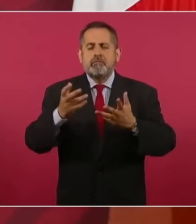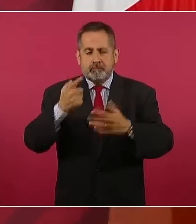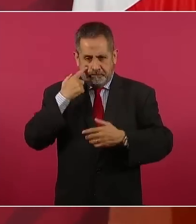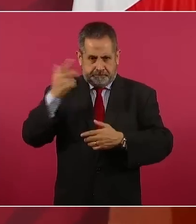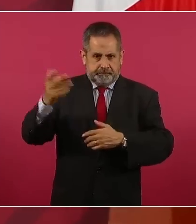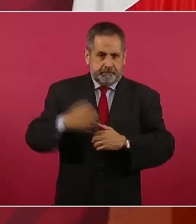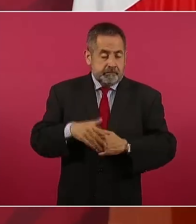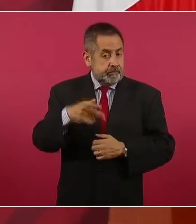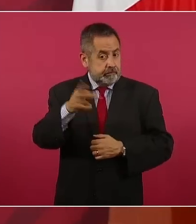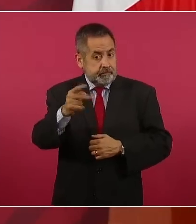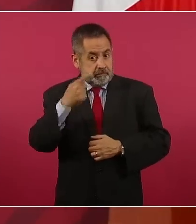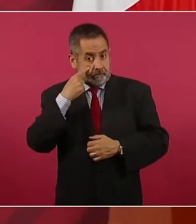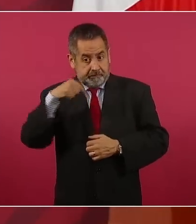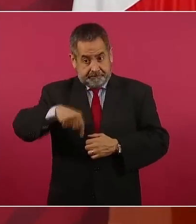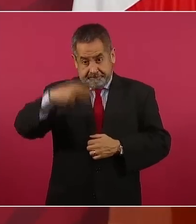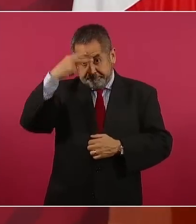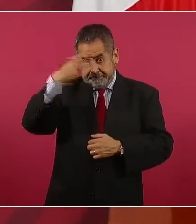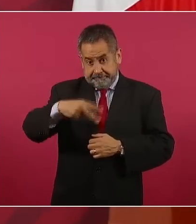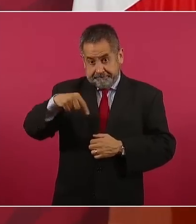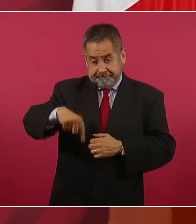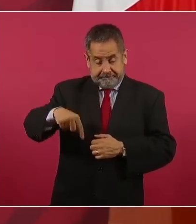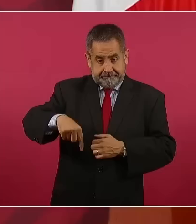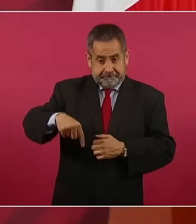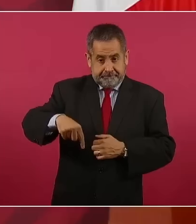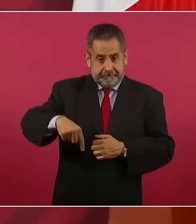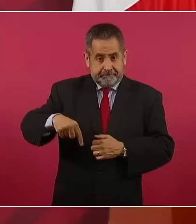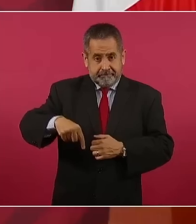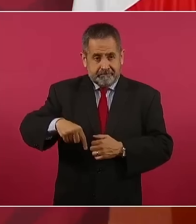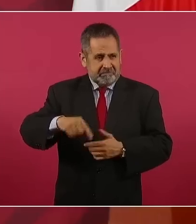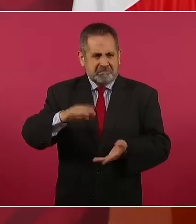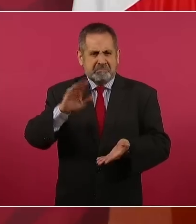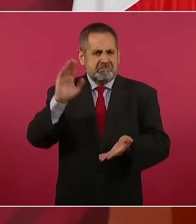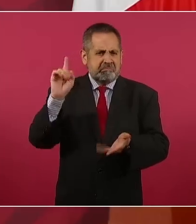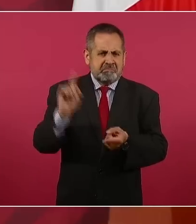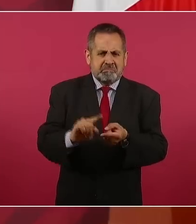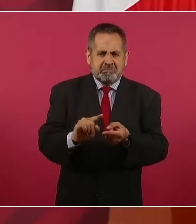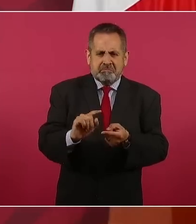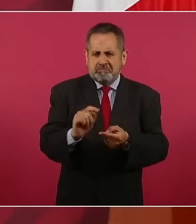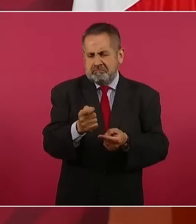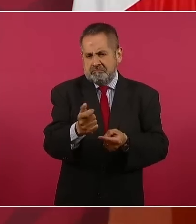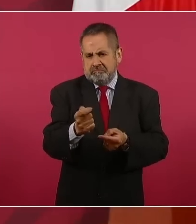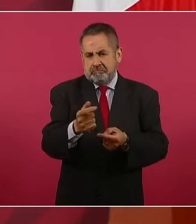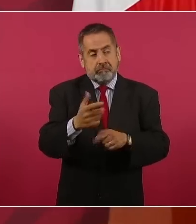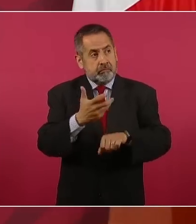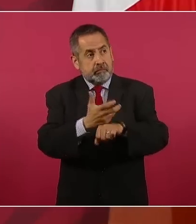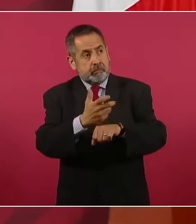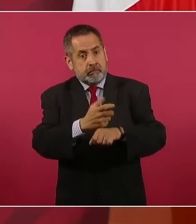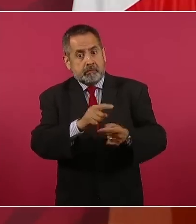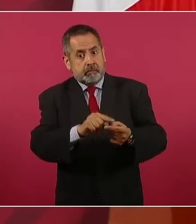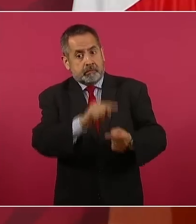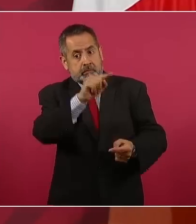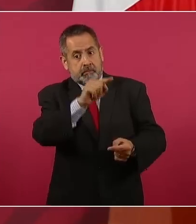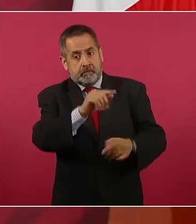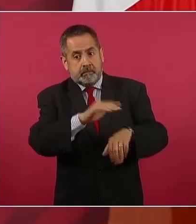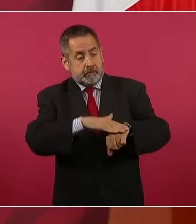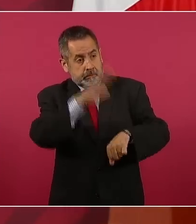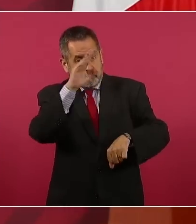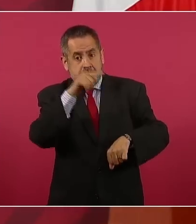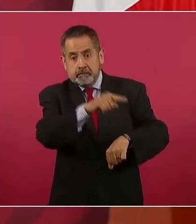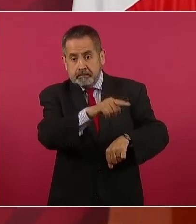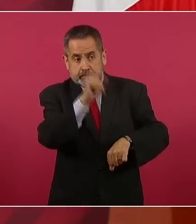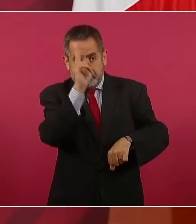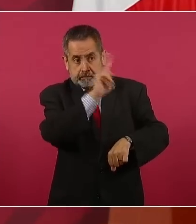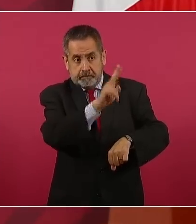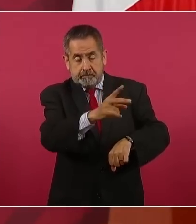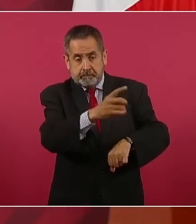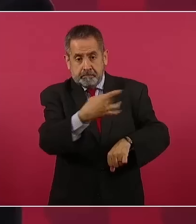que la inflación en México es más baja que en Estados Unidos y